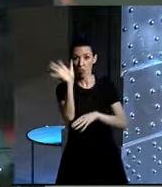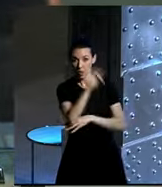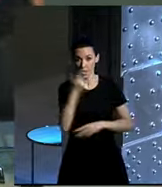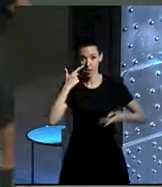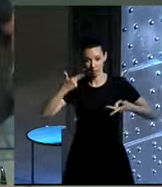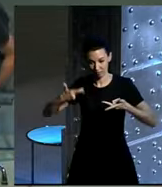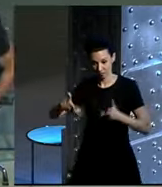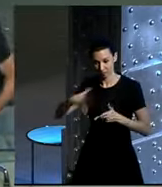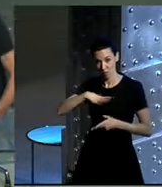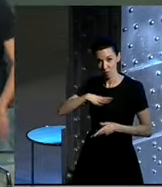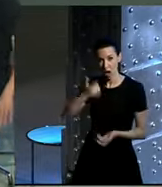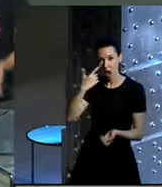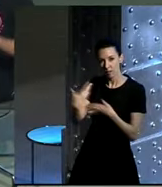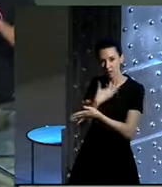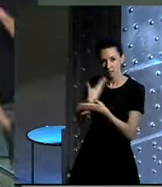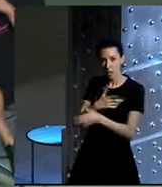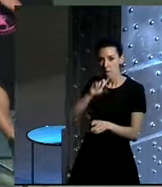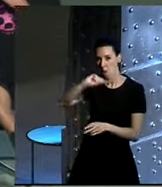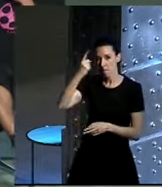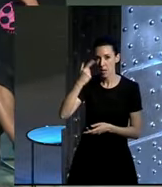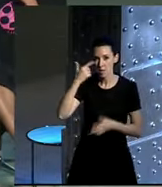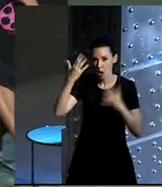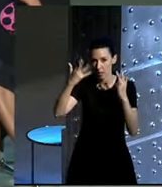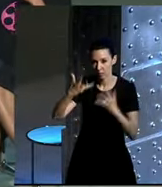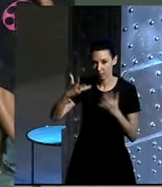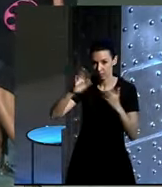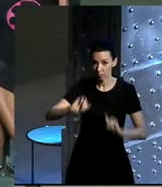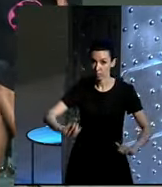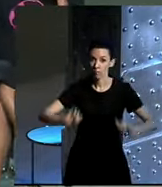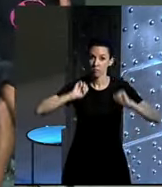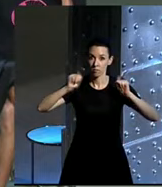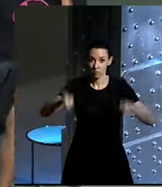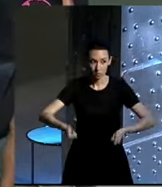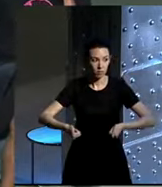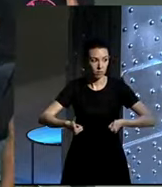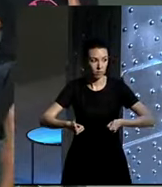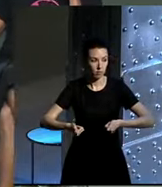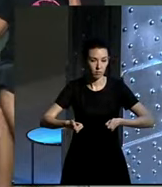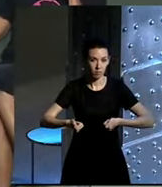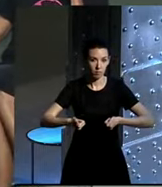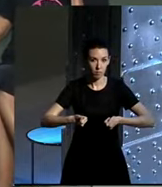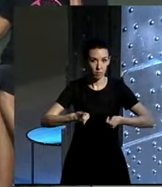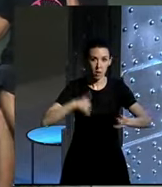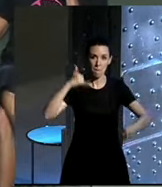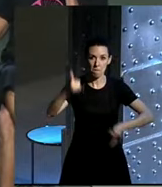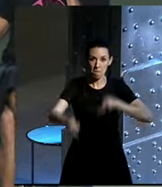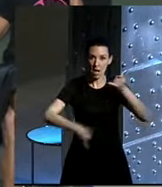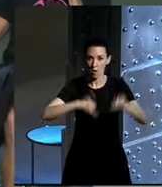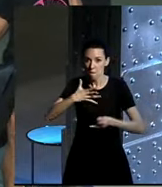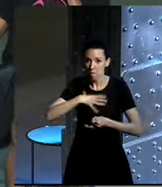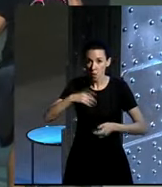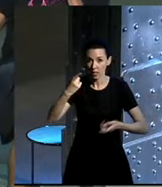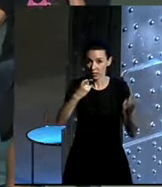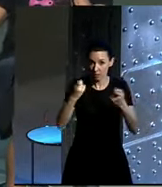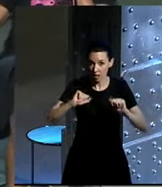me contáis cómo va, pero vamos a hacer un cálculo primero, chicos. Para poner en marcha este pedaleo, igual necesitáis empezar